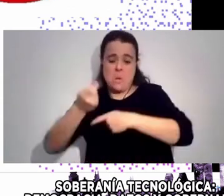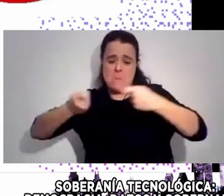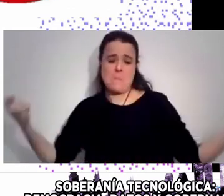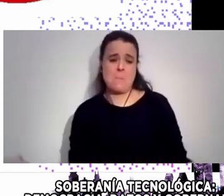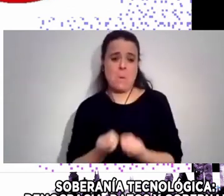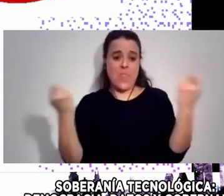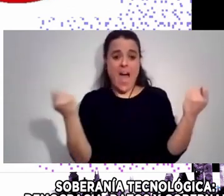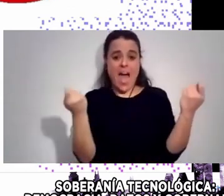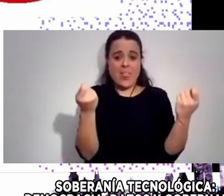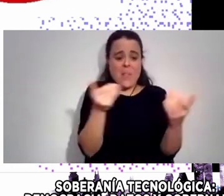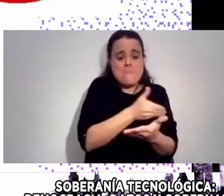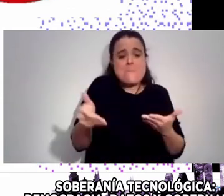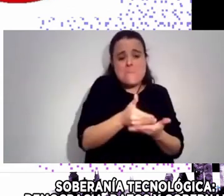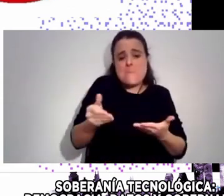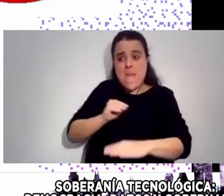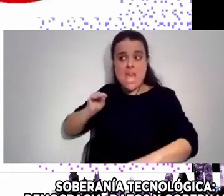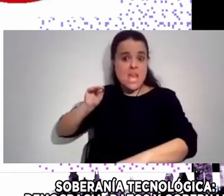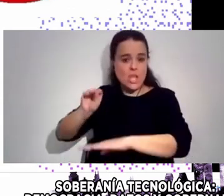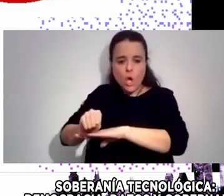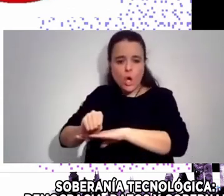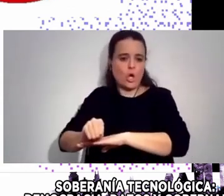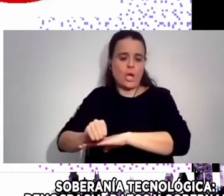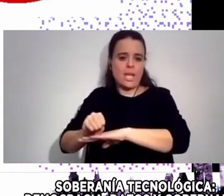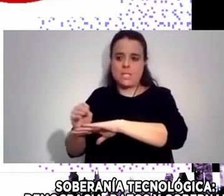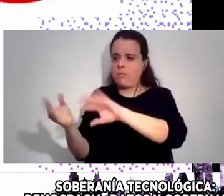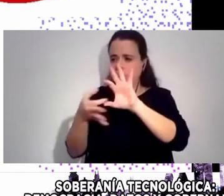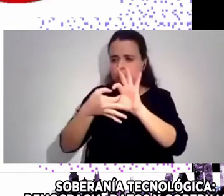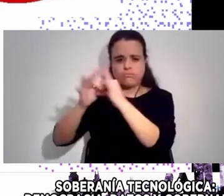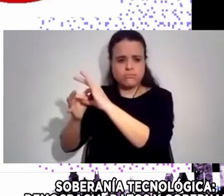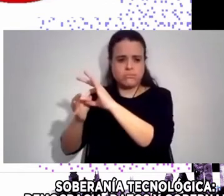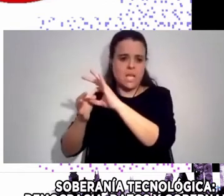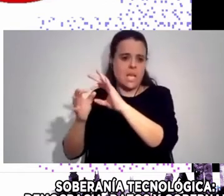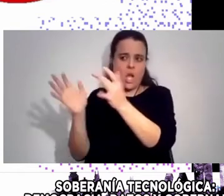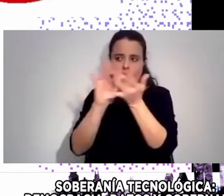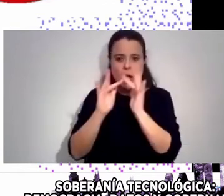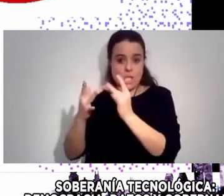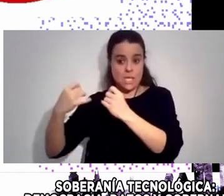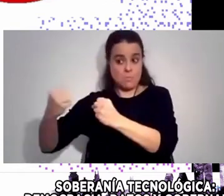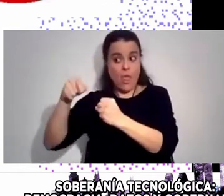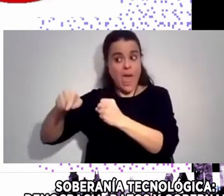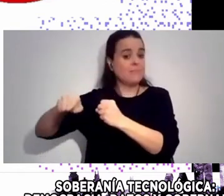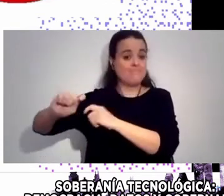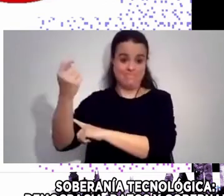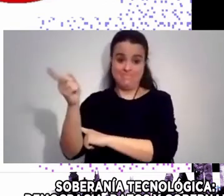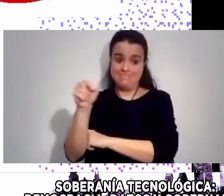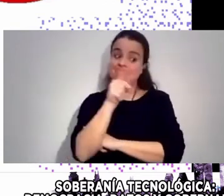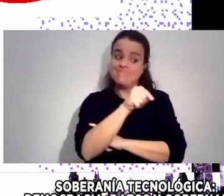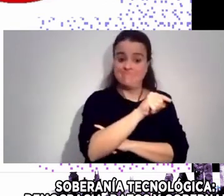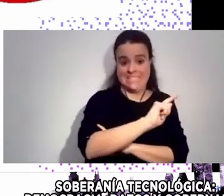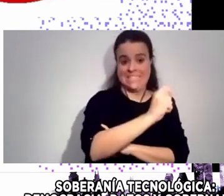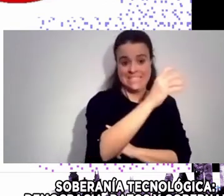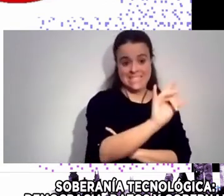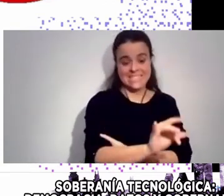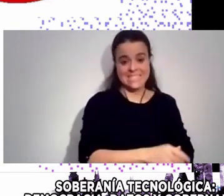Una Un Entretramado De conexiones Y de poder Pudo haber Pudo haber Logrado Y